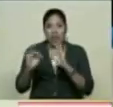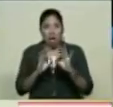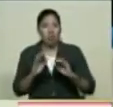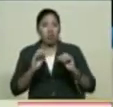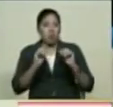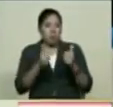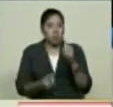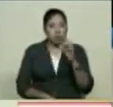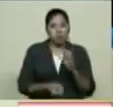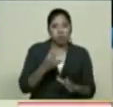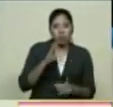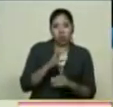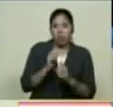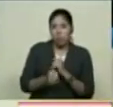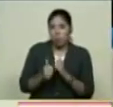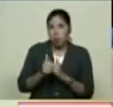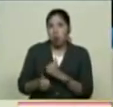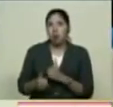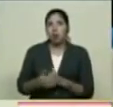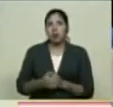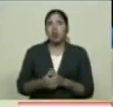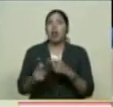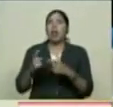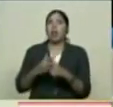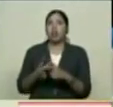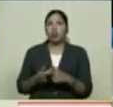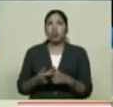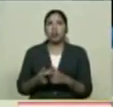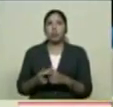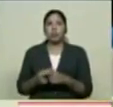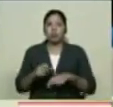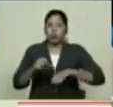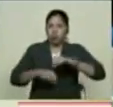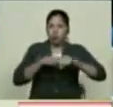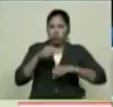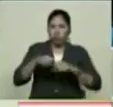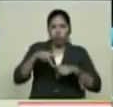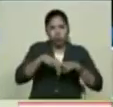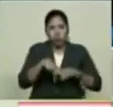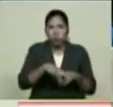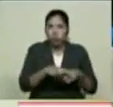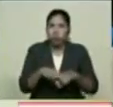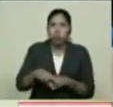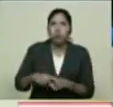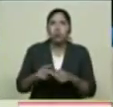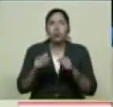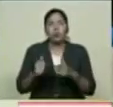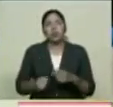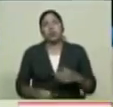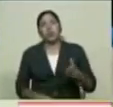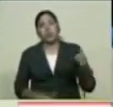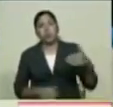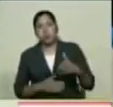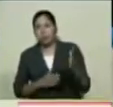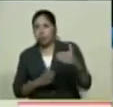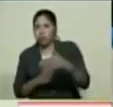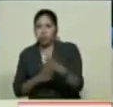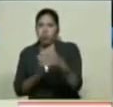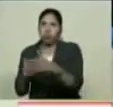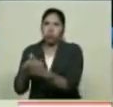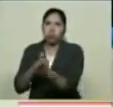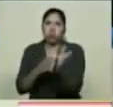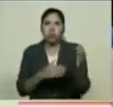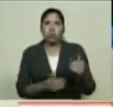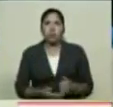Entonces, bueno La Vuelta nace Bajo esa El campeonato de clavados Pulsos surenses Los más aptos Y así sucesivamente